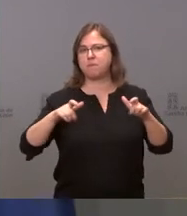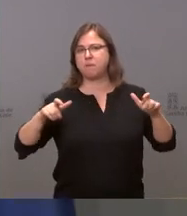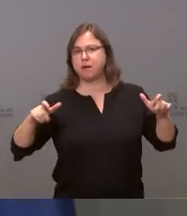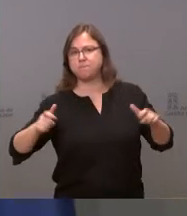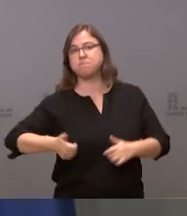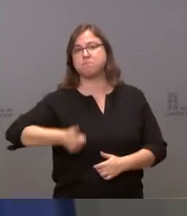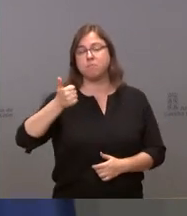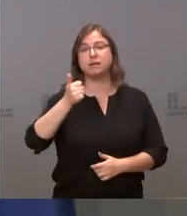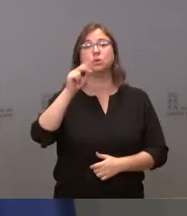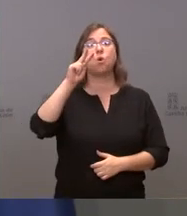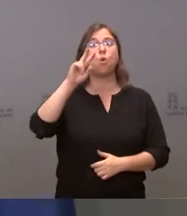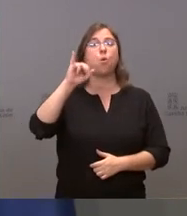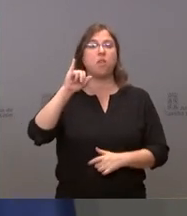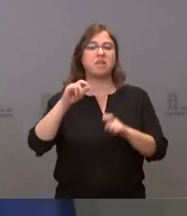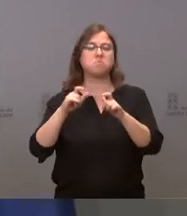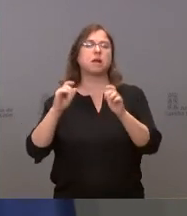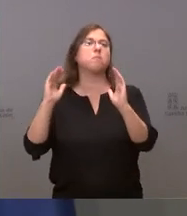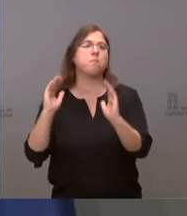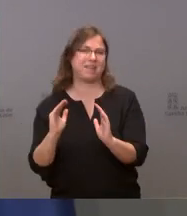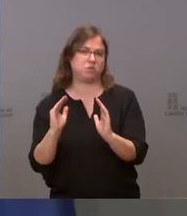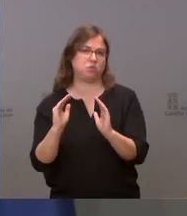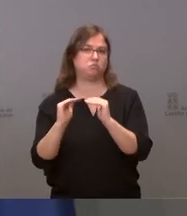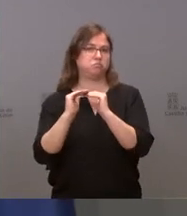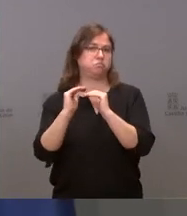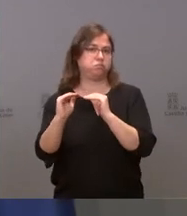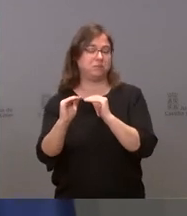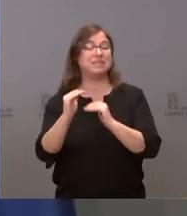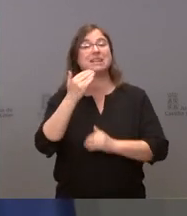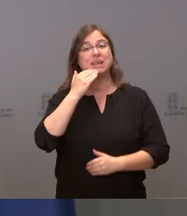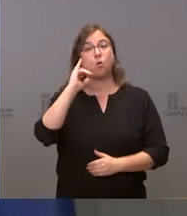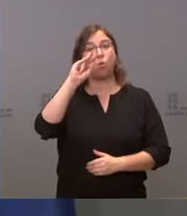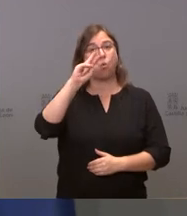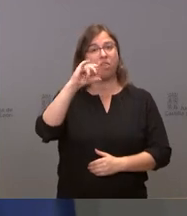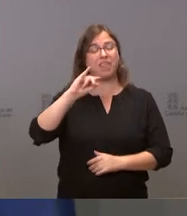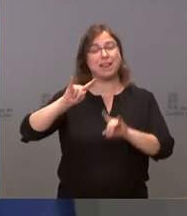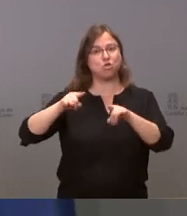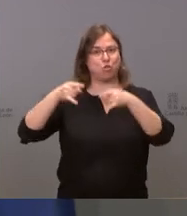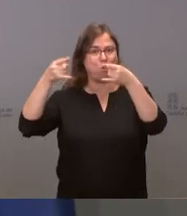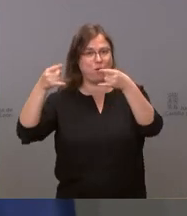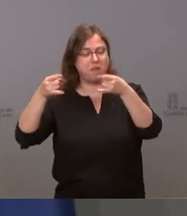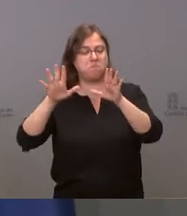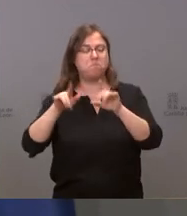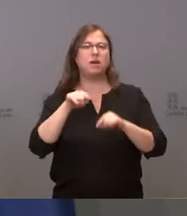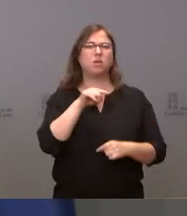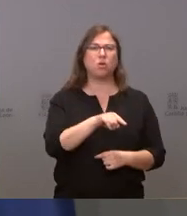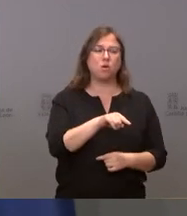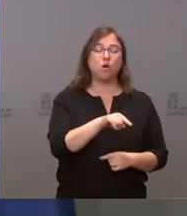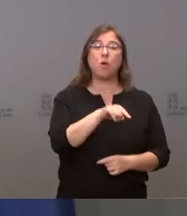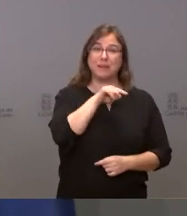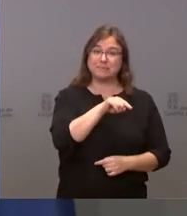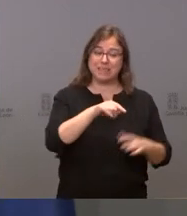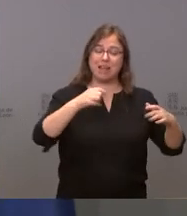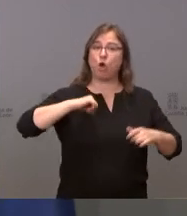que el crecimiento en intensivos. En intensivos hemos duplicado, sin embargo, hemos multiplicado creo que por 12